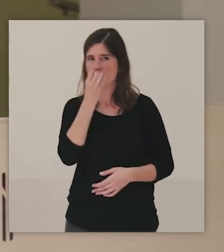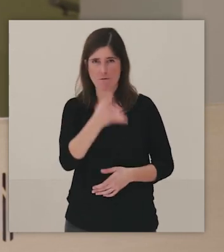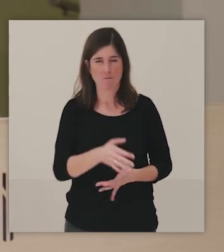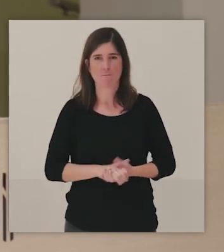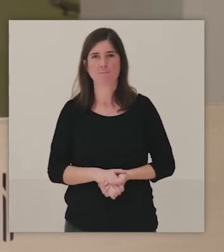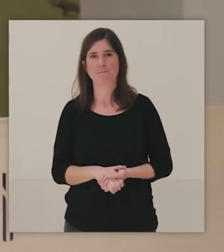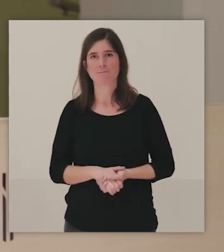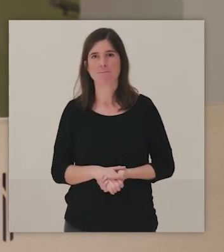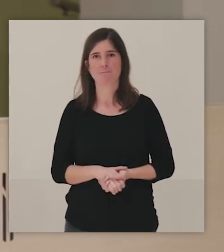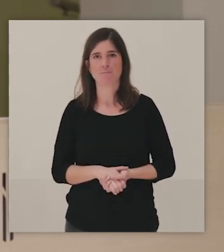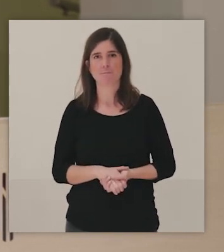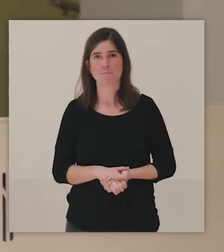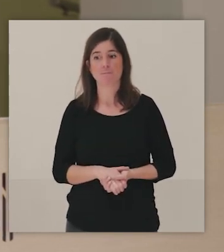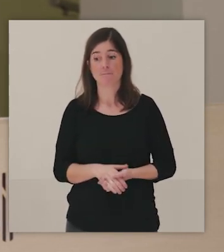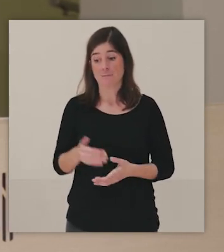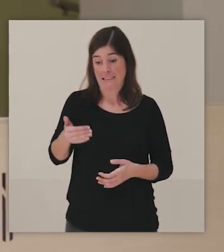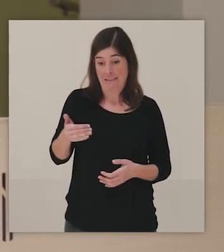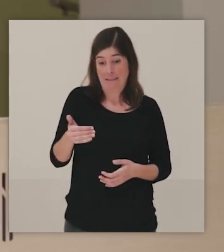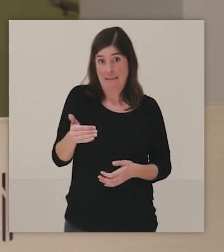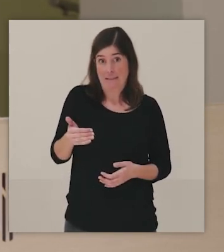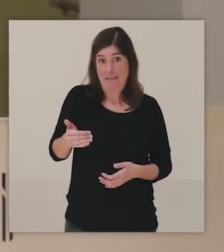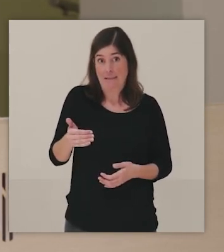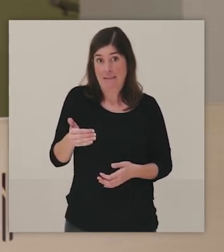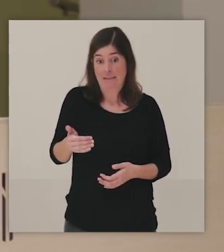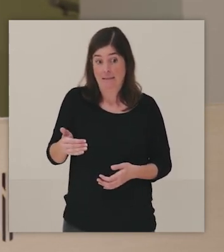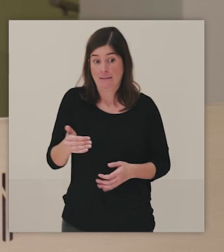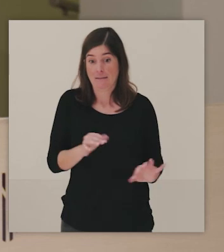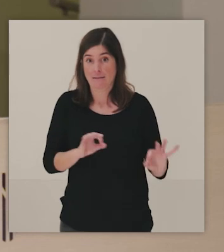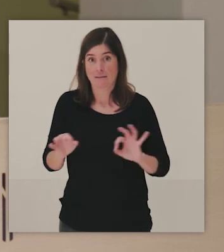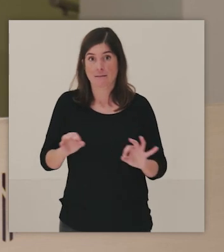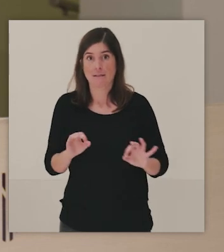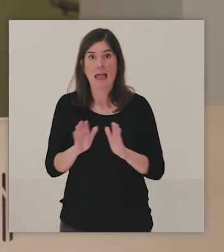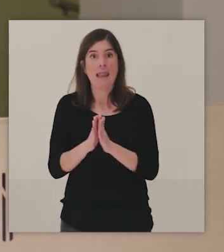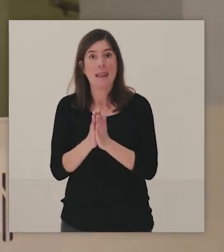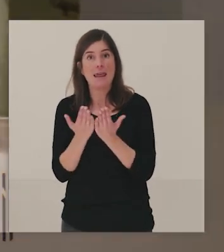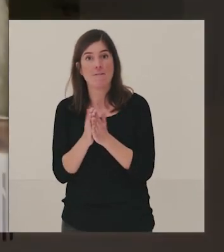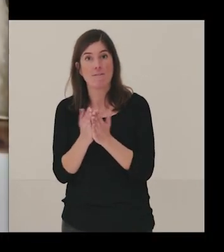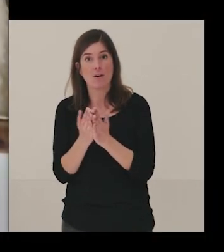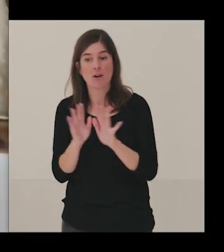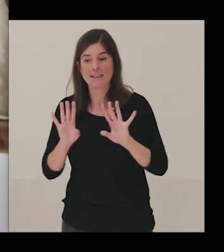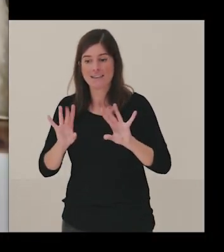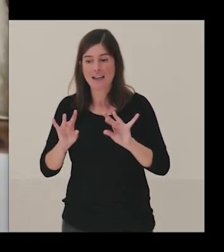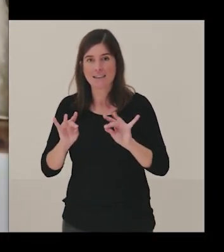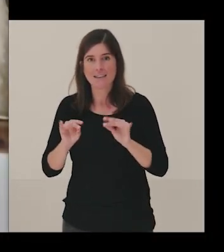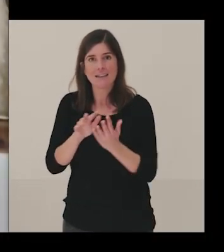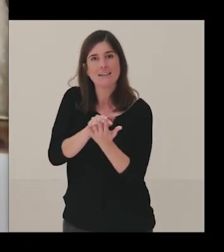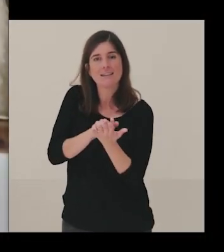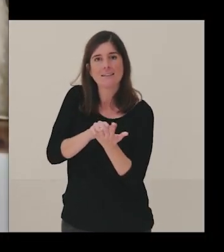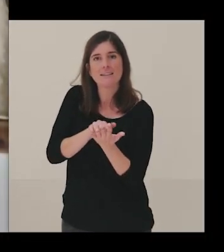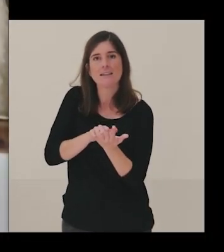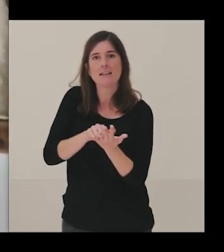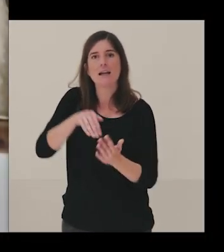muy, muy buena. Y en esa línea estamos a punto de tener ya el libro táctil de